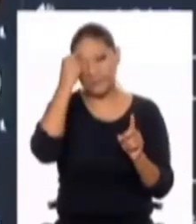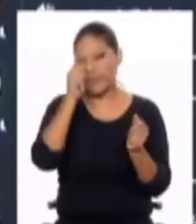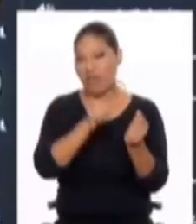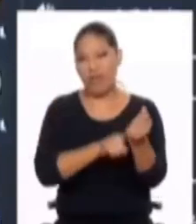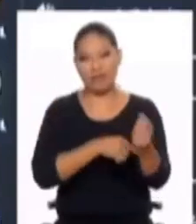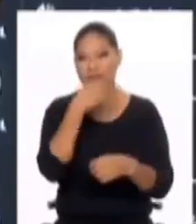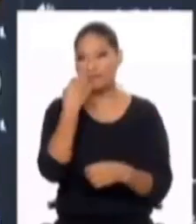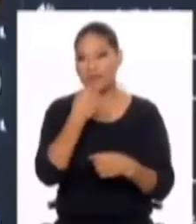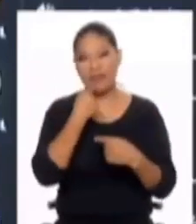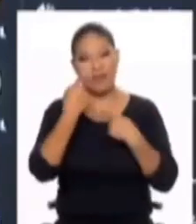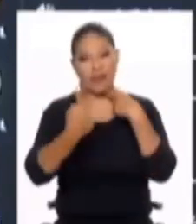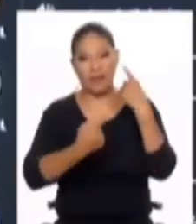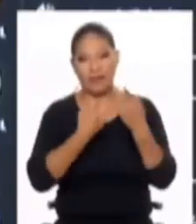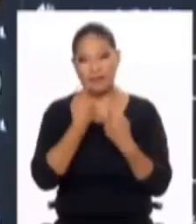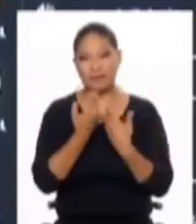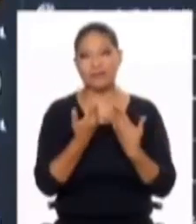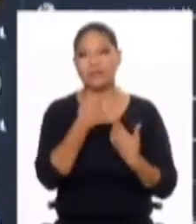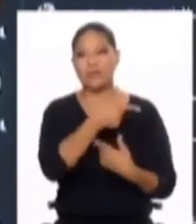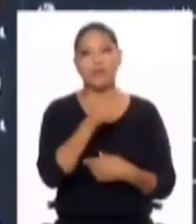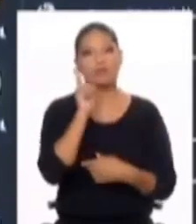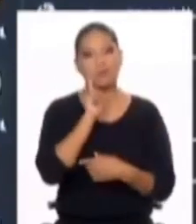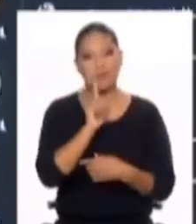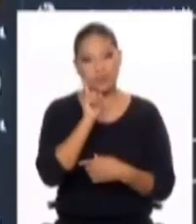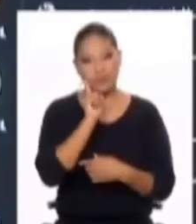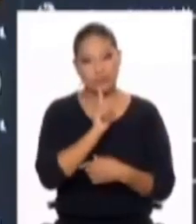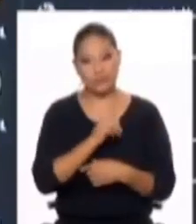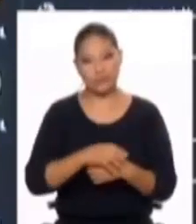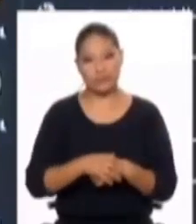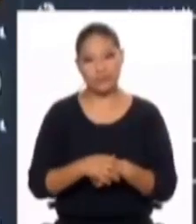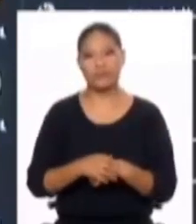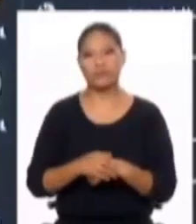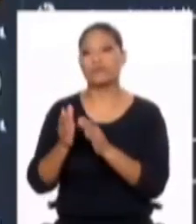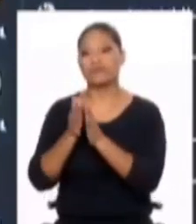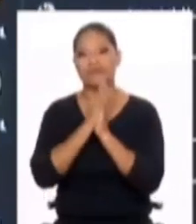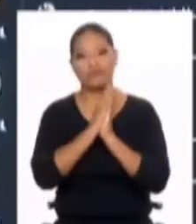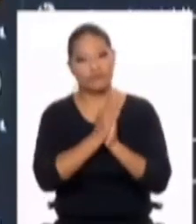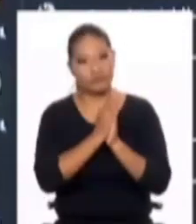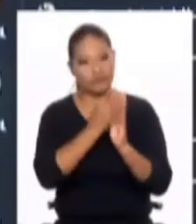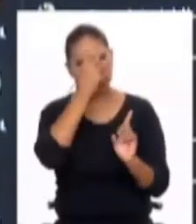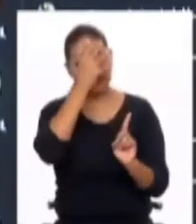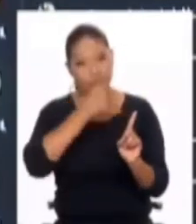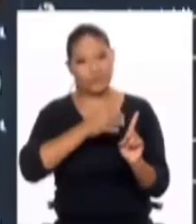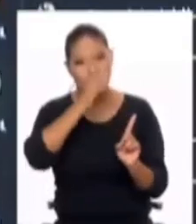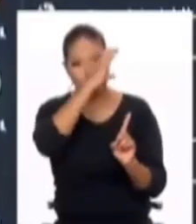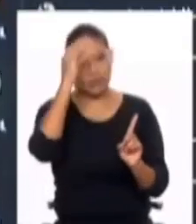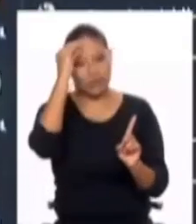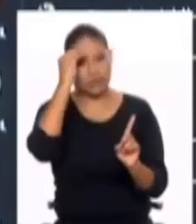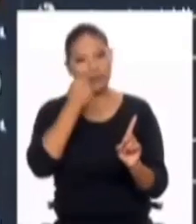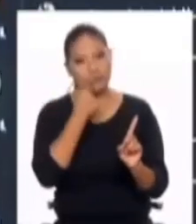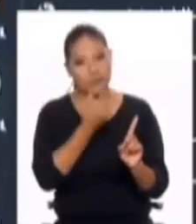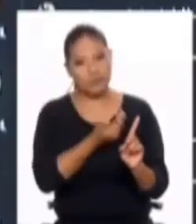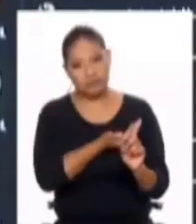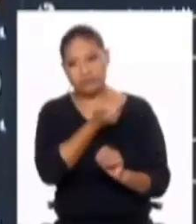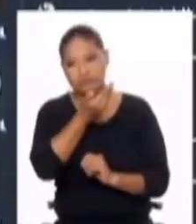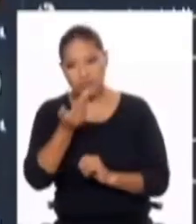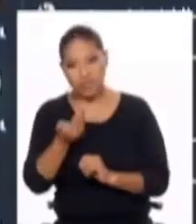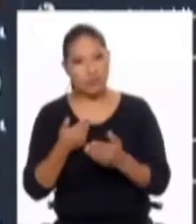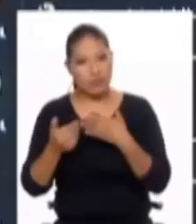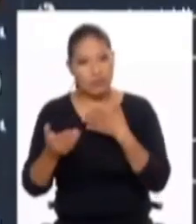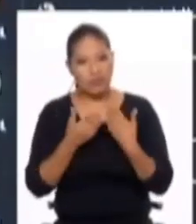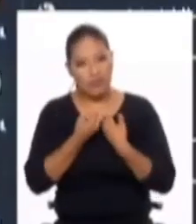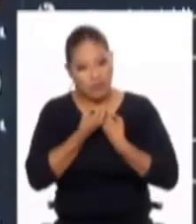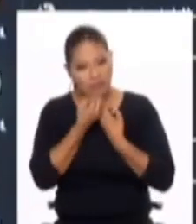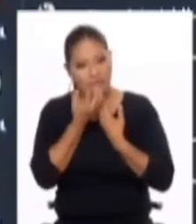hace show y encima miente señor Castillo por favor, el que quiere declarar lo hace, así sea de cabeza